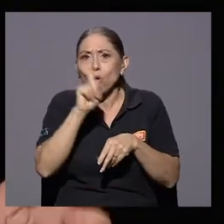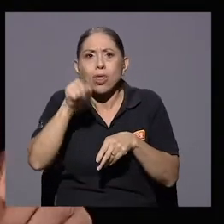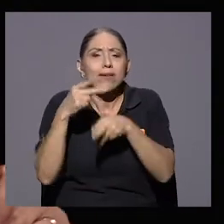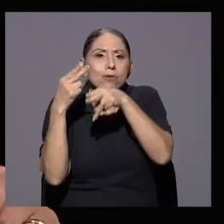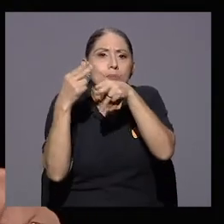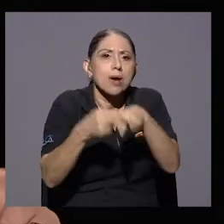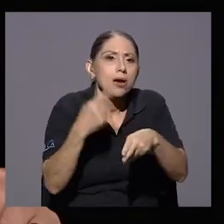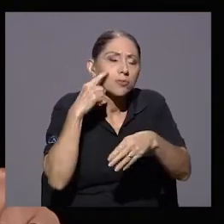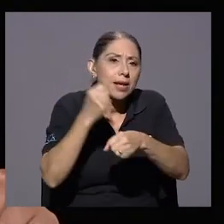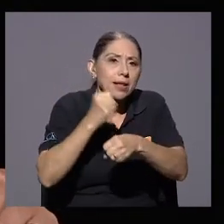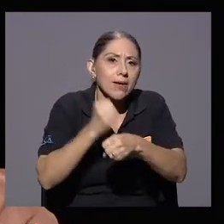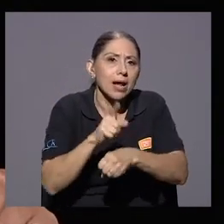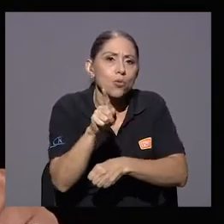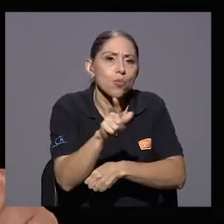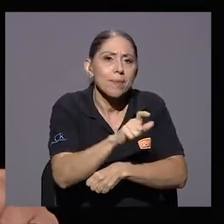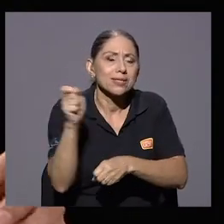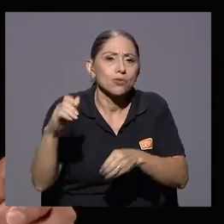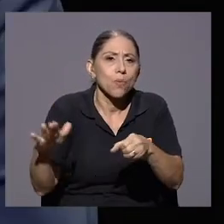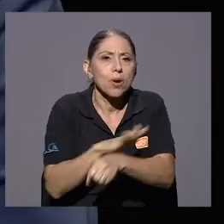son periodos de un mes completo?